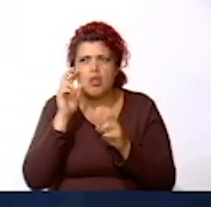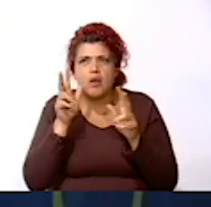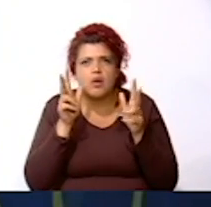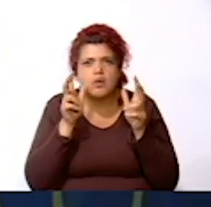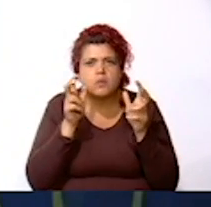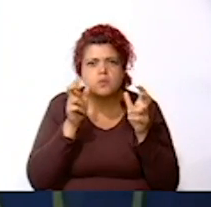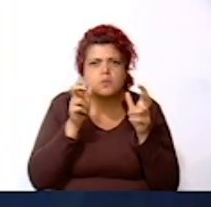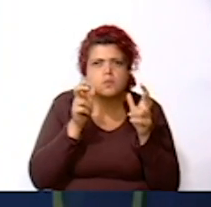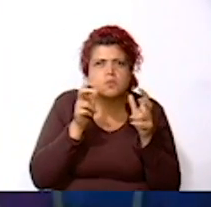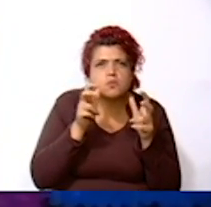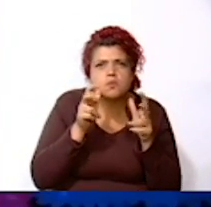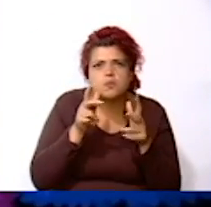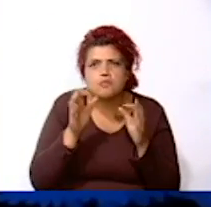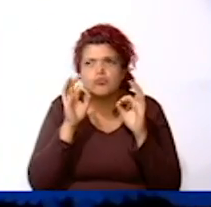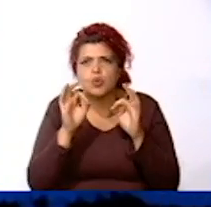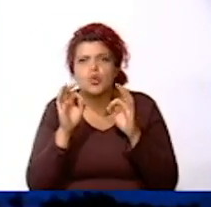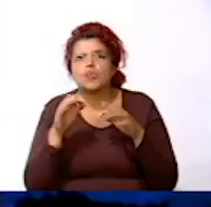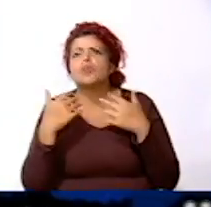a mucha distancia